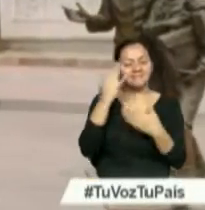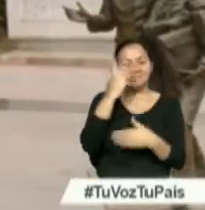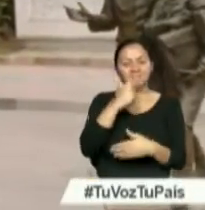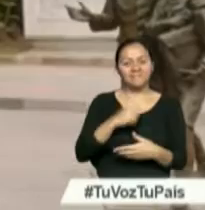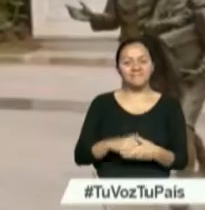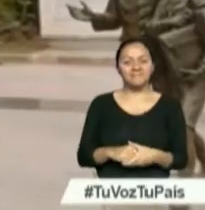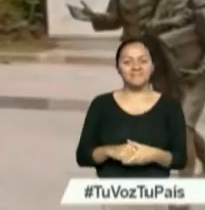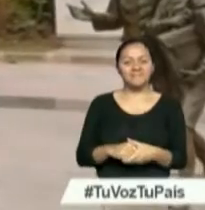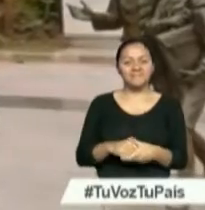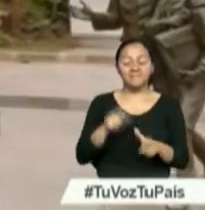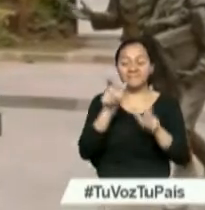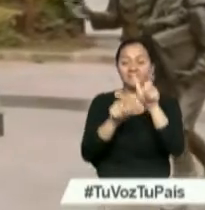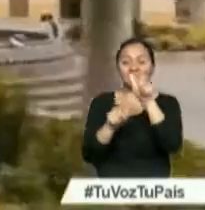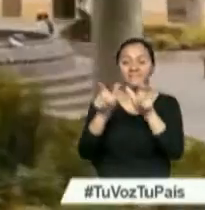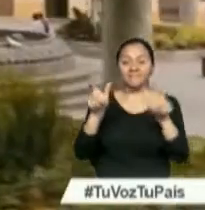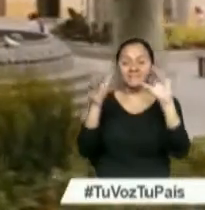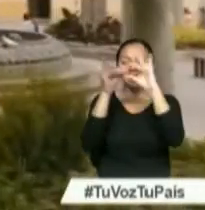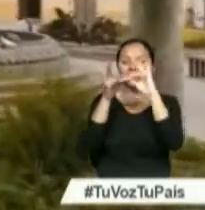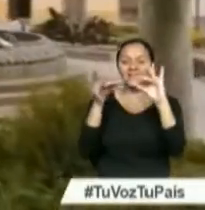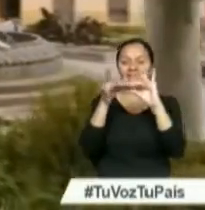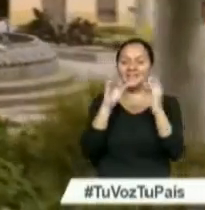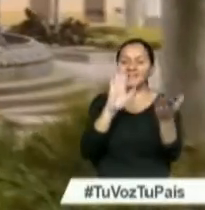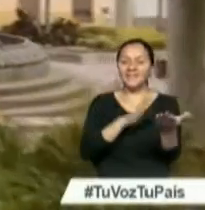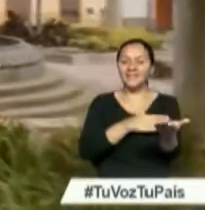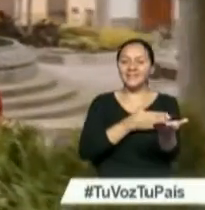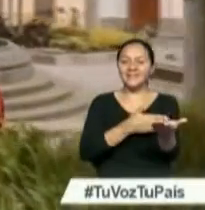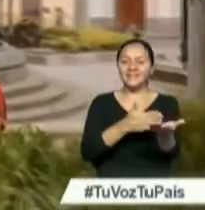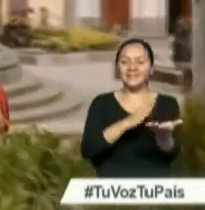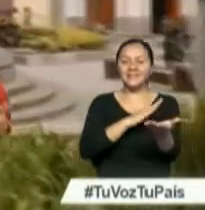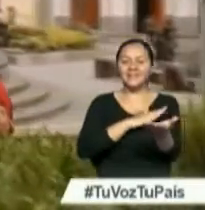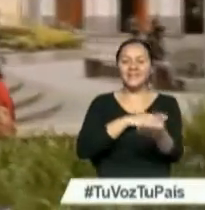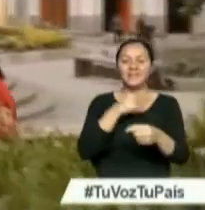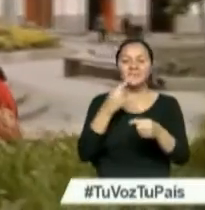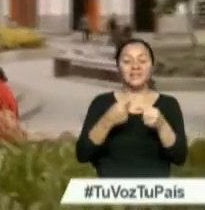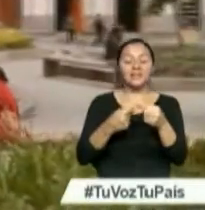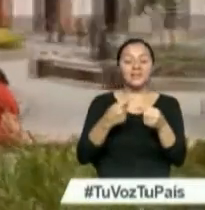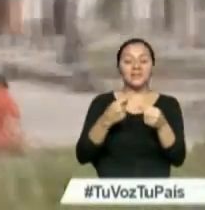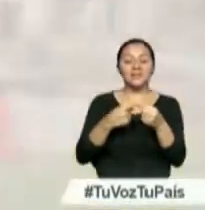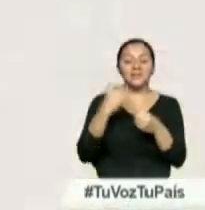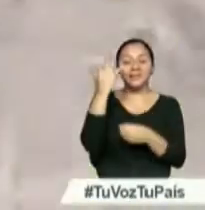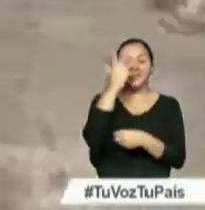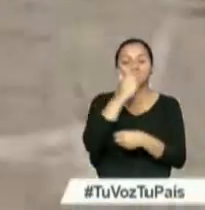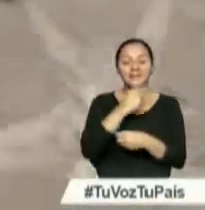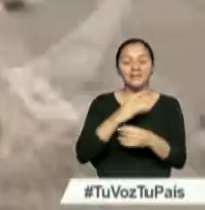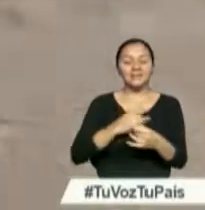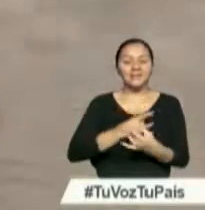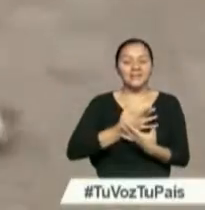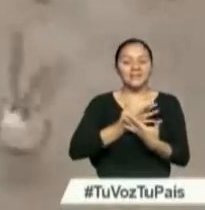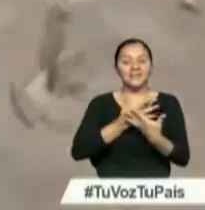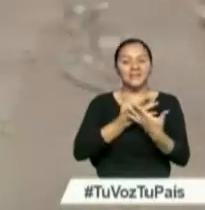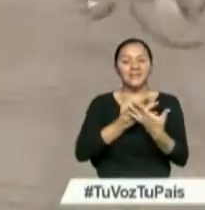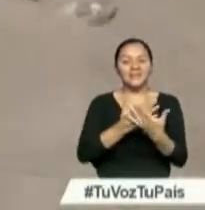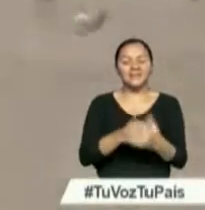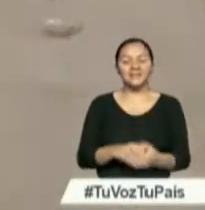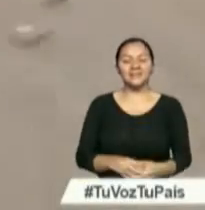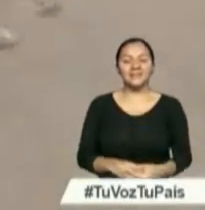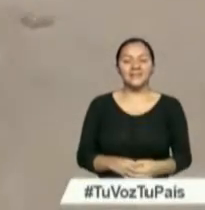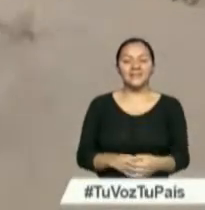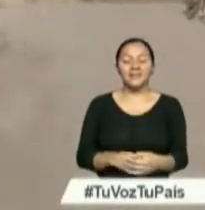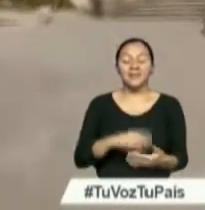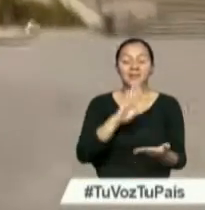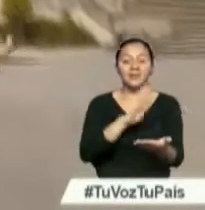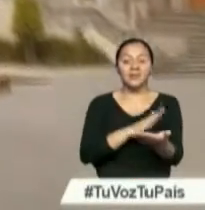poblado entre mil besos y canciones Quito es un jardín de inspiraciones